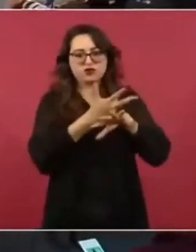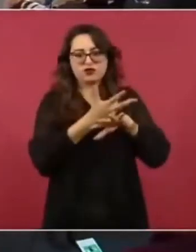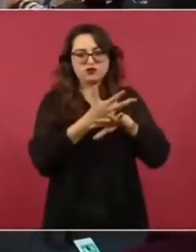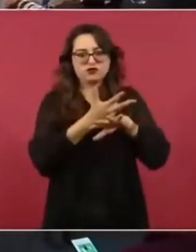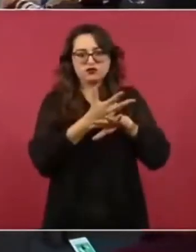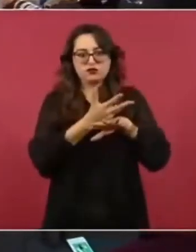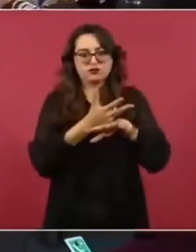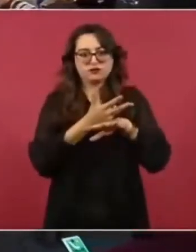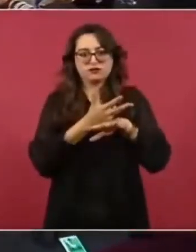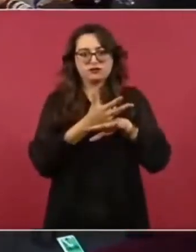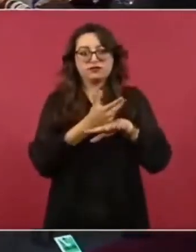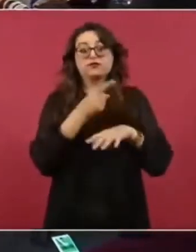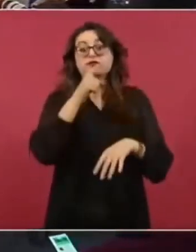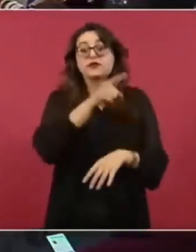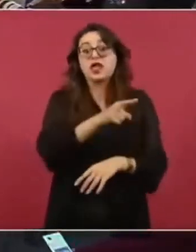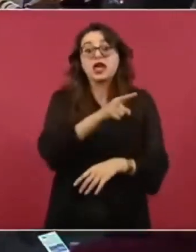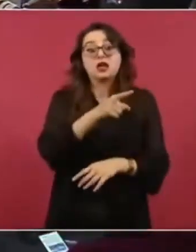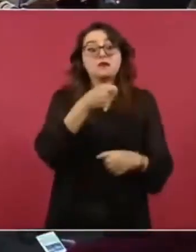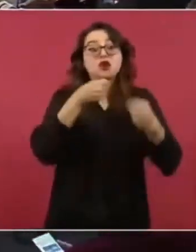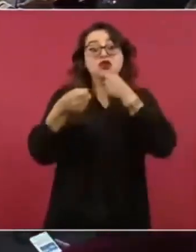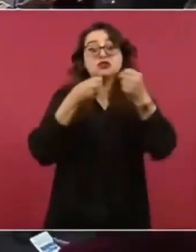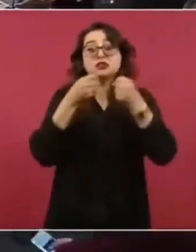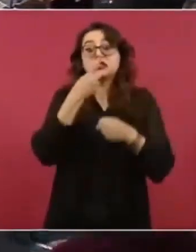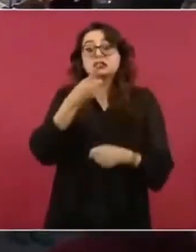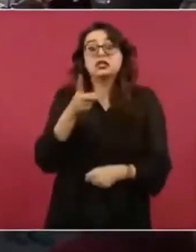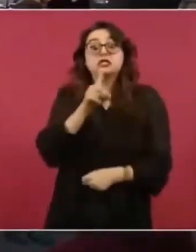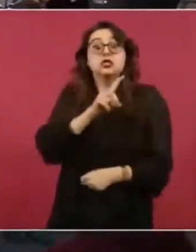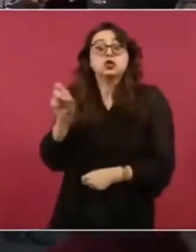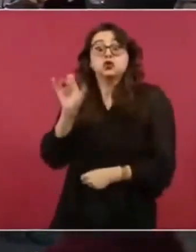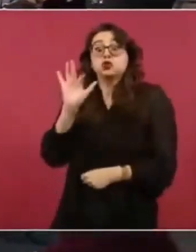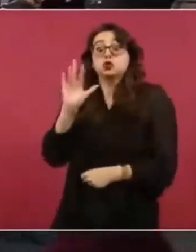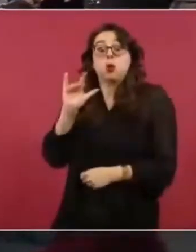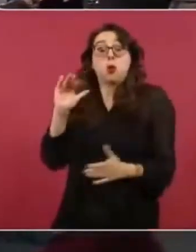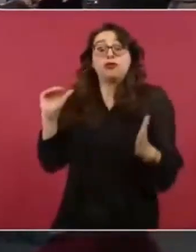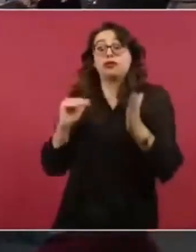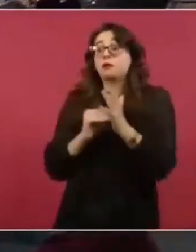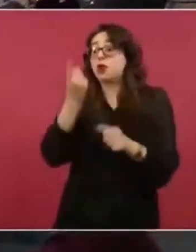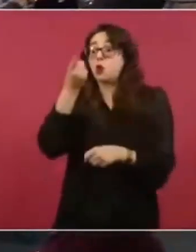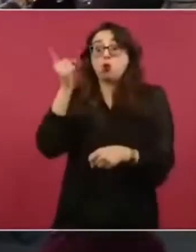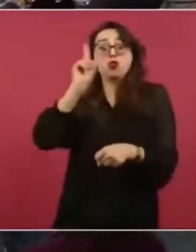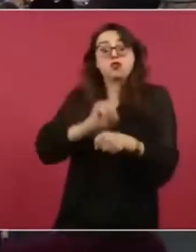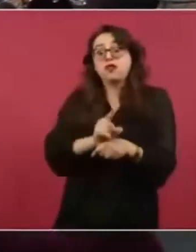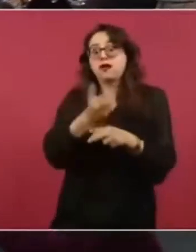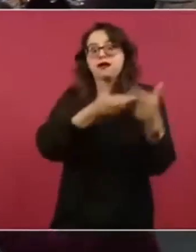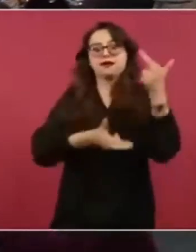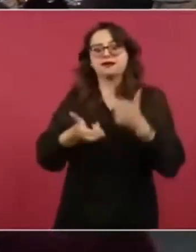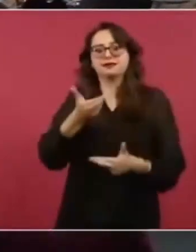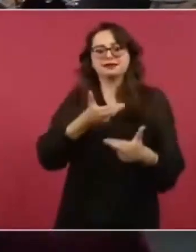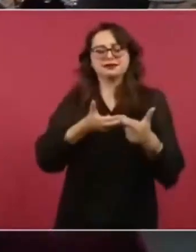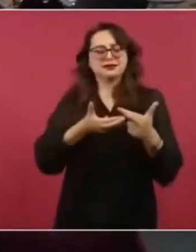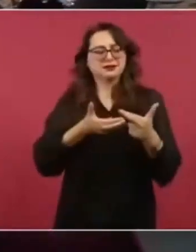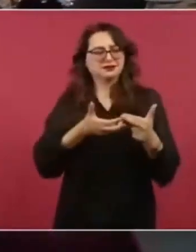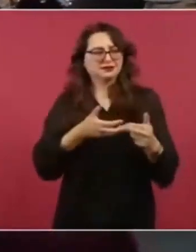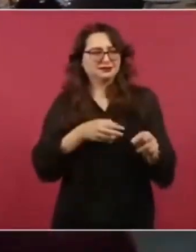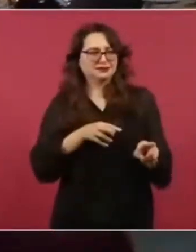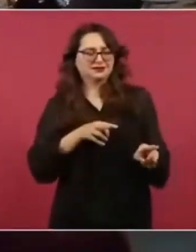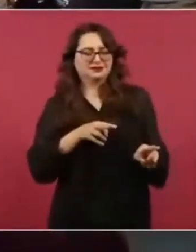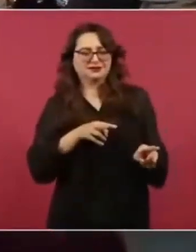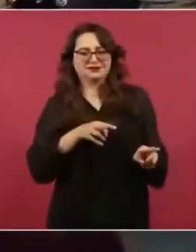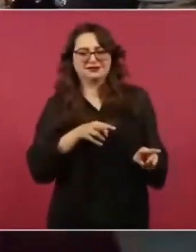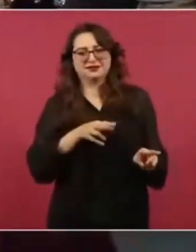150 mil. Tiene otro dato. Es que también hay mucho sensacionalismo,